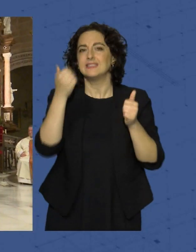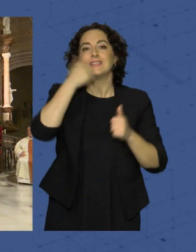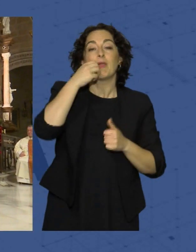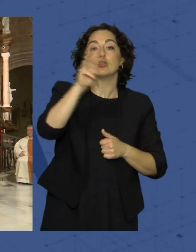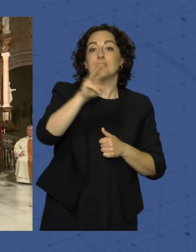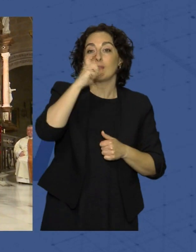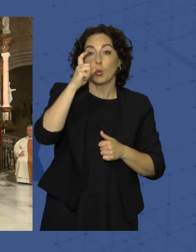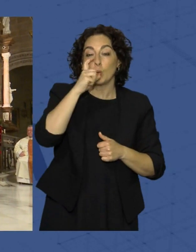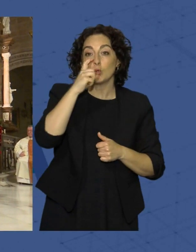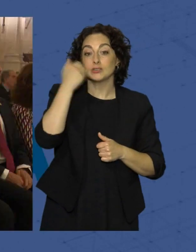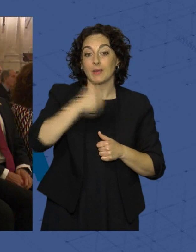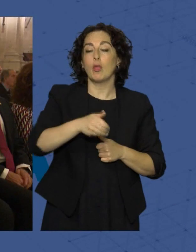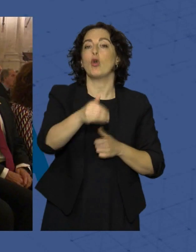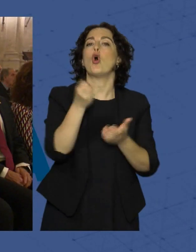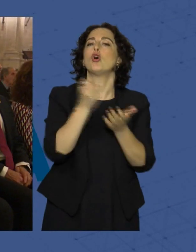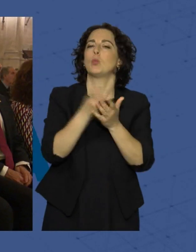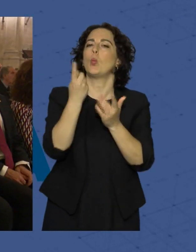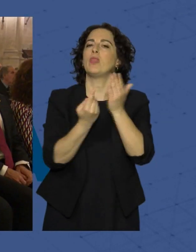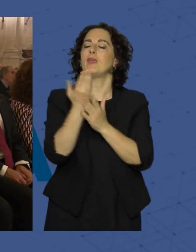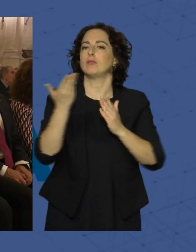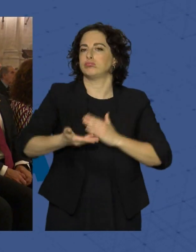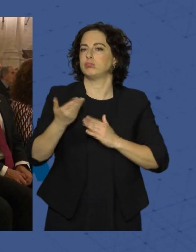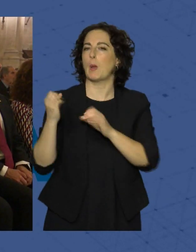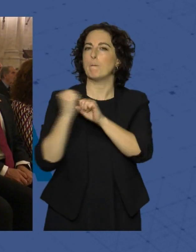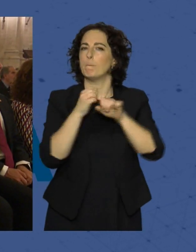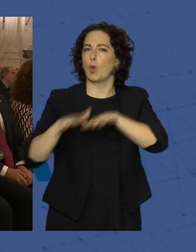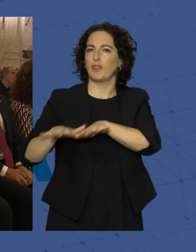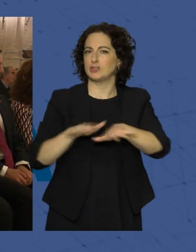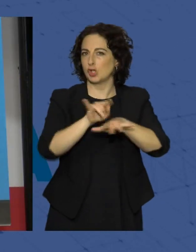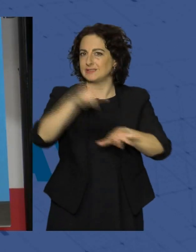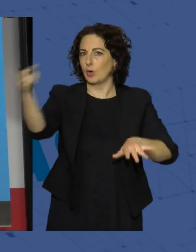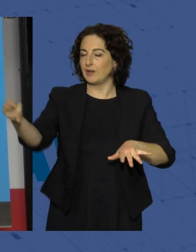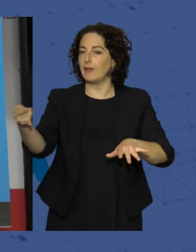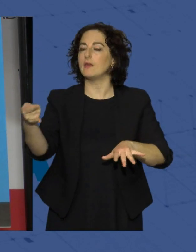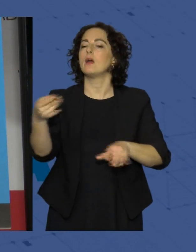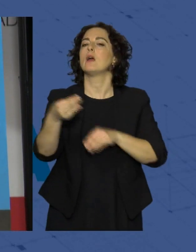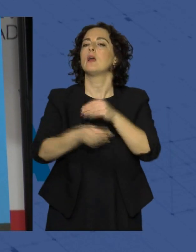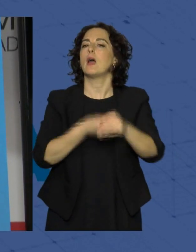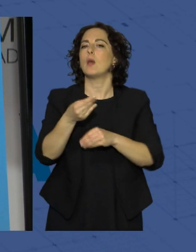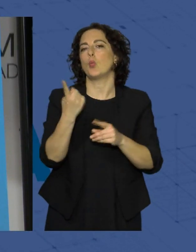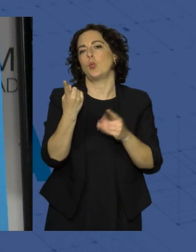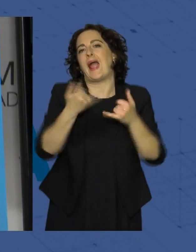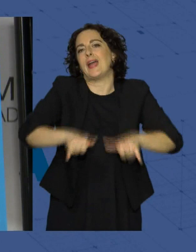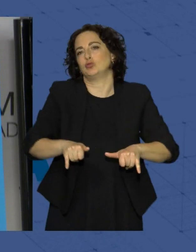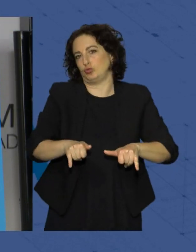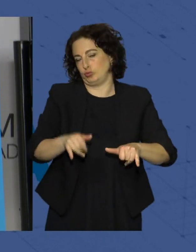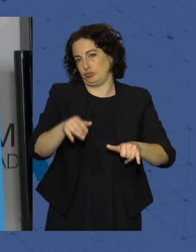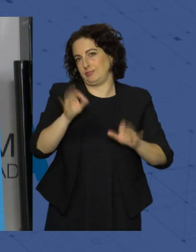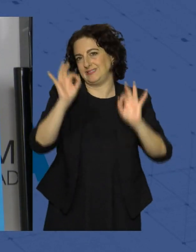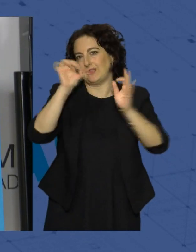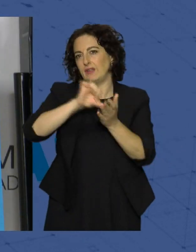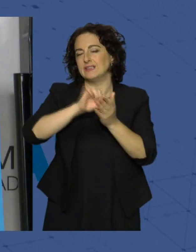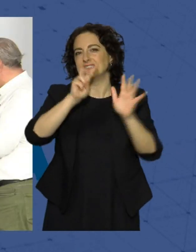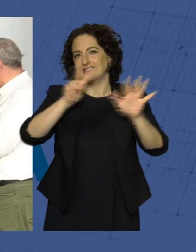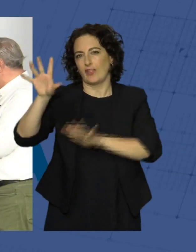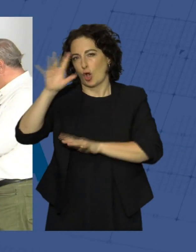junio la ciudad vivirá otro día grande con la procesión extraordinaria que Emprendimiento realizará como uno de sus actos centrales en la celebración de su 75